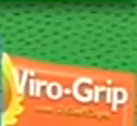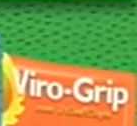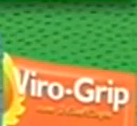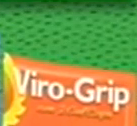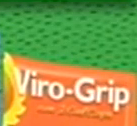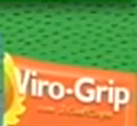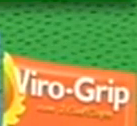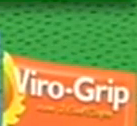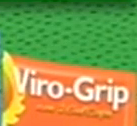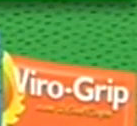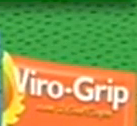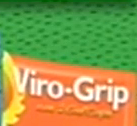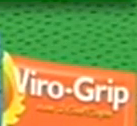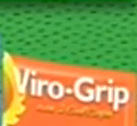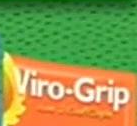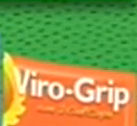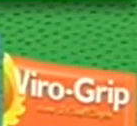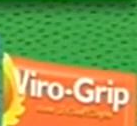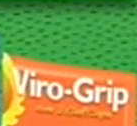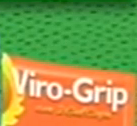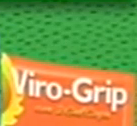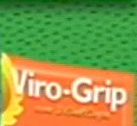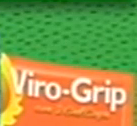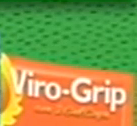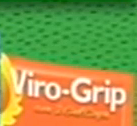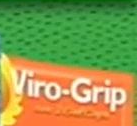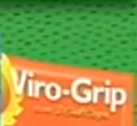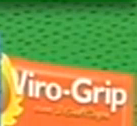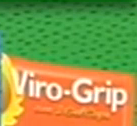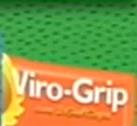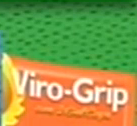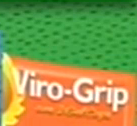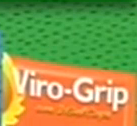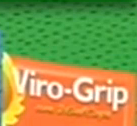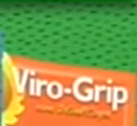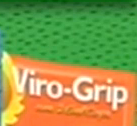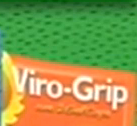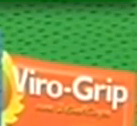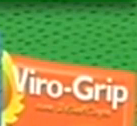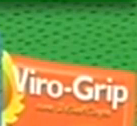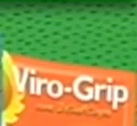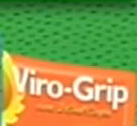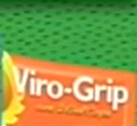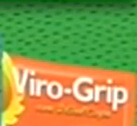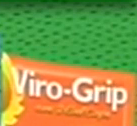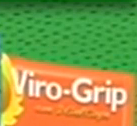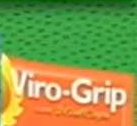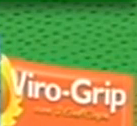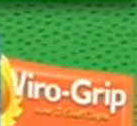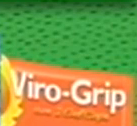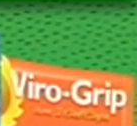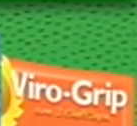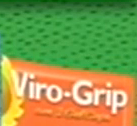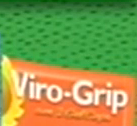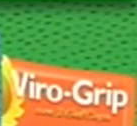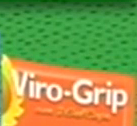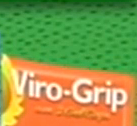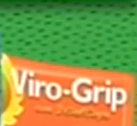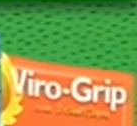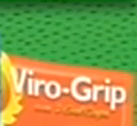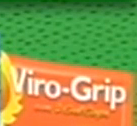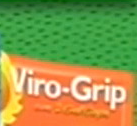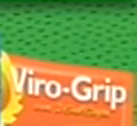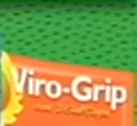Gracias. No se pierdan mañana La Tribu FM a través de Sonora 104.5. Tenemos como invitado a Jorge